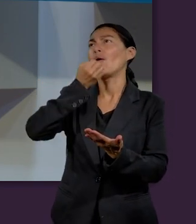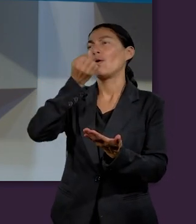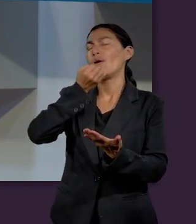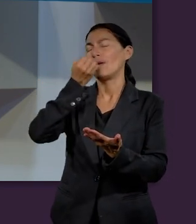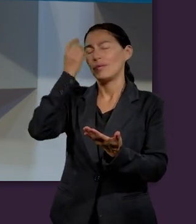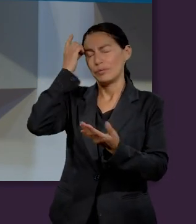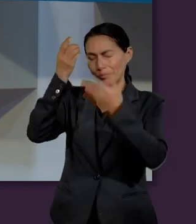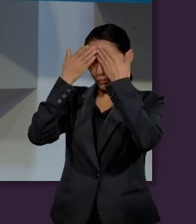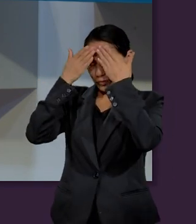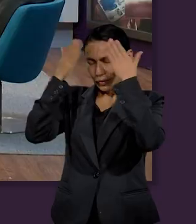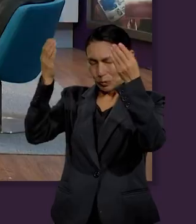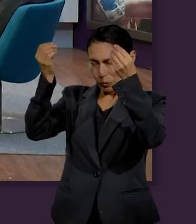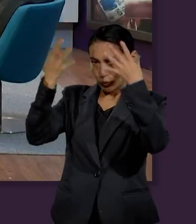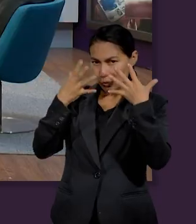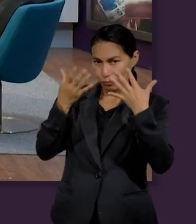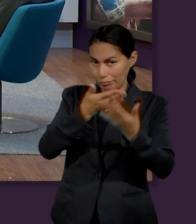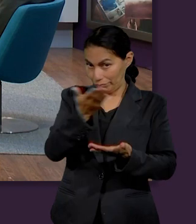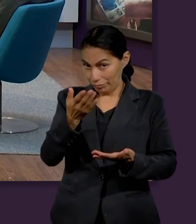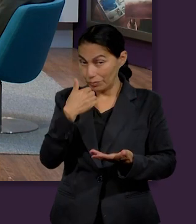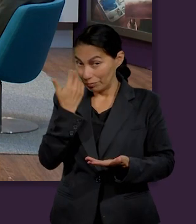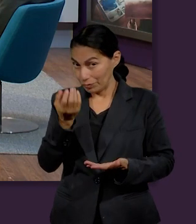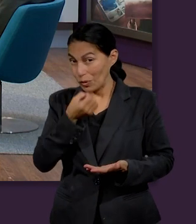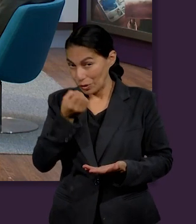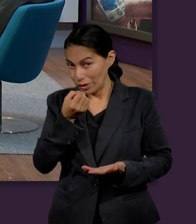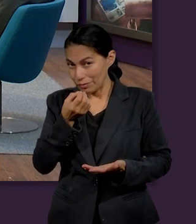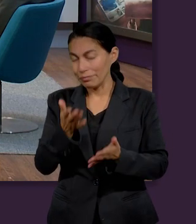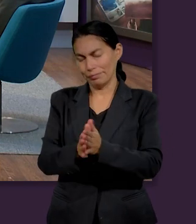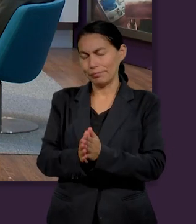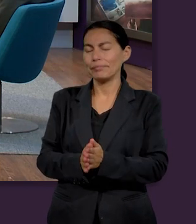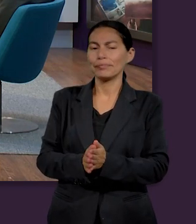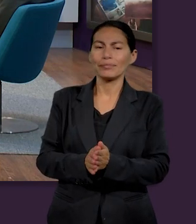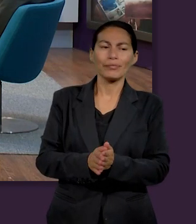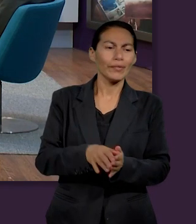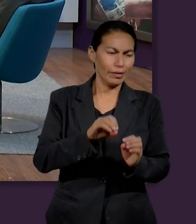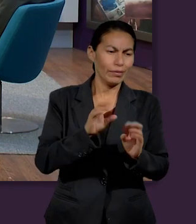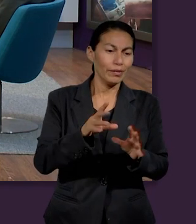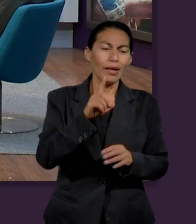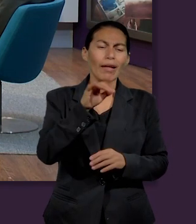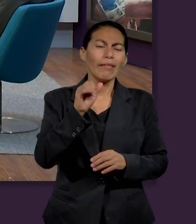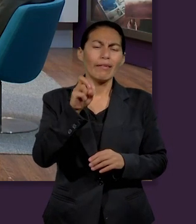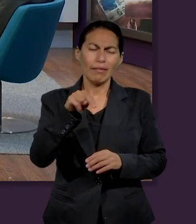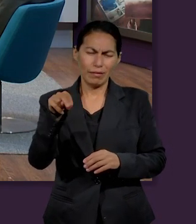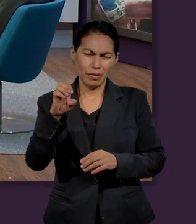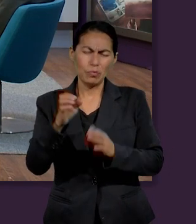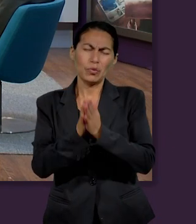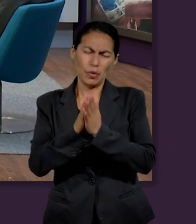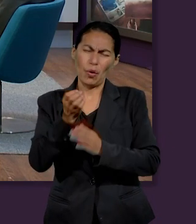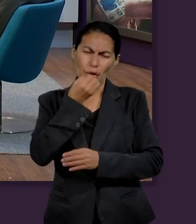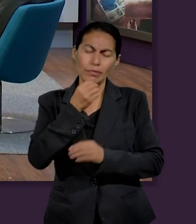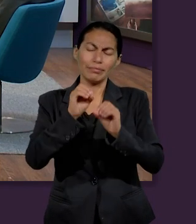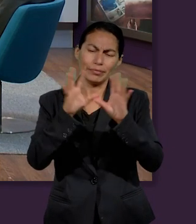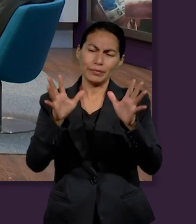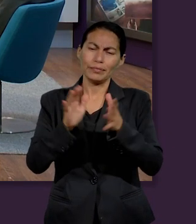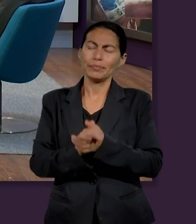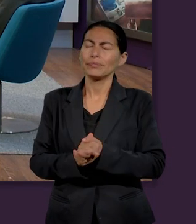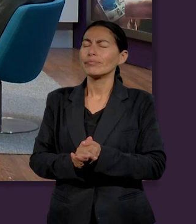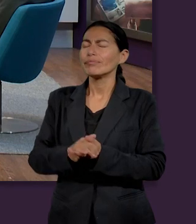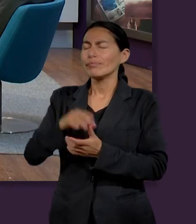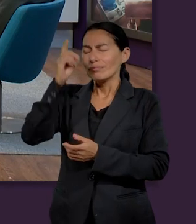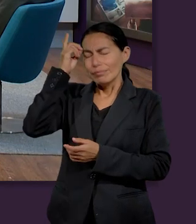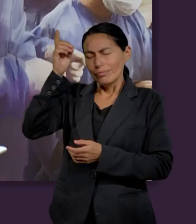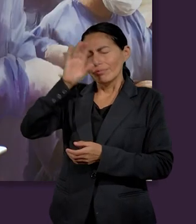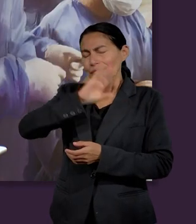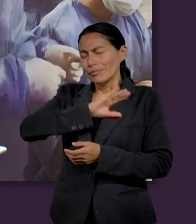texto, pedir la dirección de Dios para los siguientes minutos. ¿Les parece si oramos? Diane, por favor, ¿nos puedes guiar en oración?